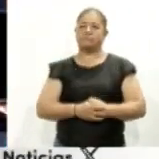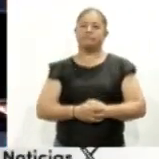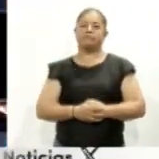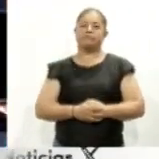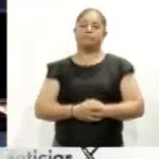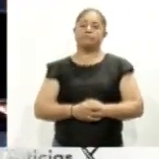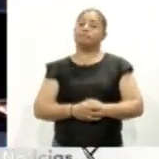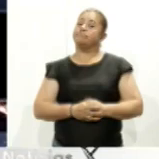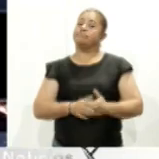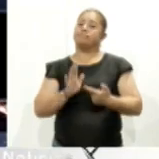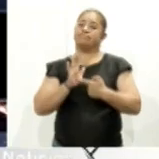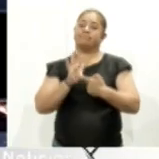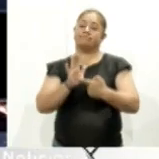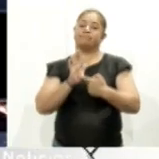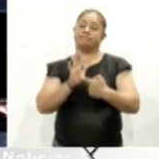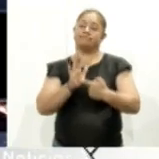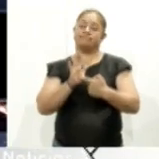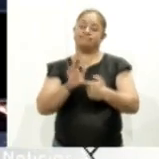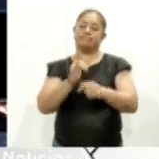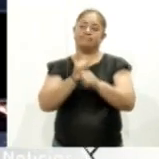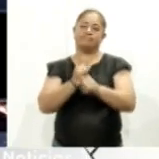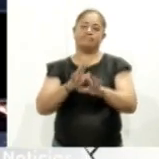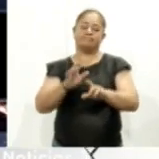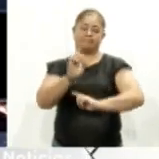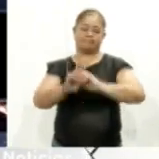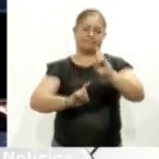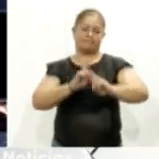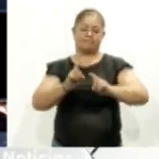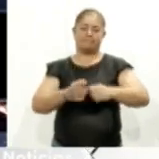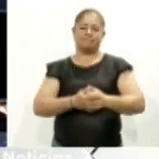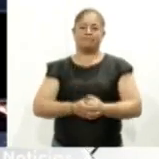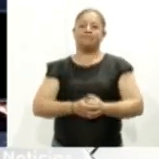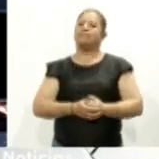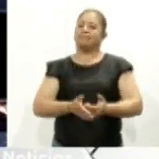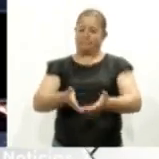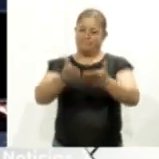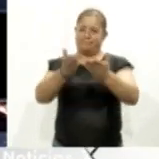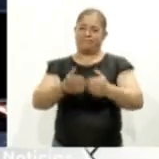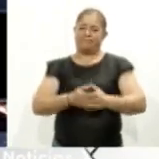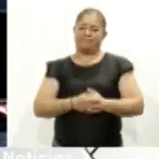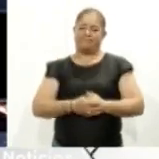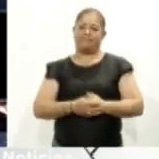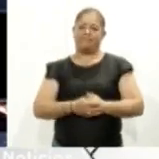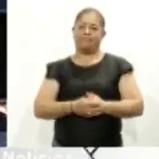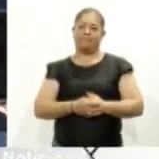Y ahora le presentamos la información deportiva, así que vamos a la siguiente nota.